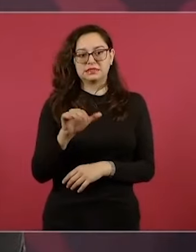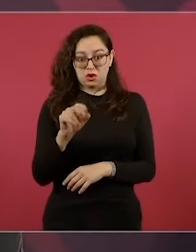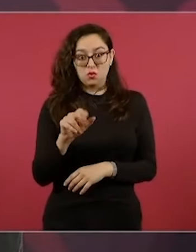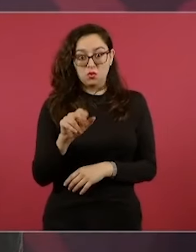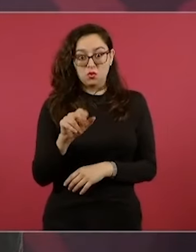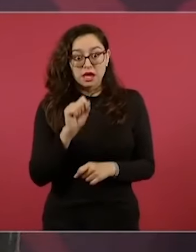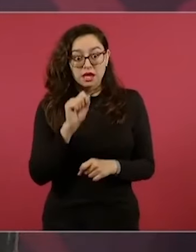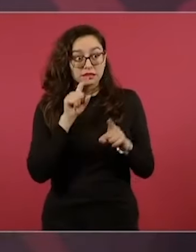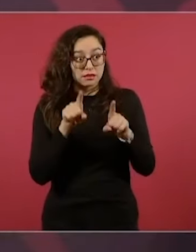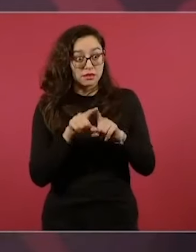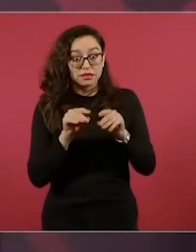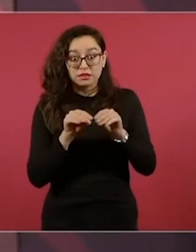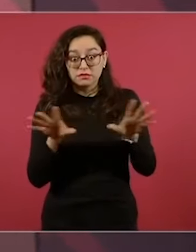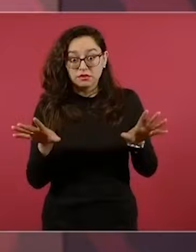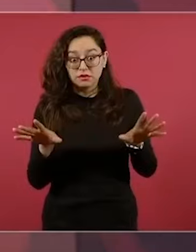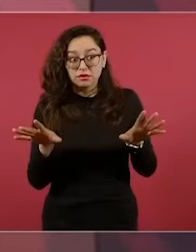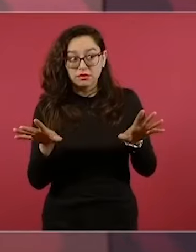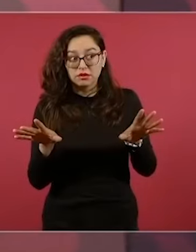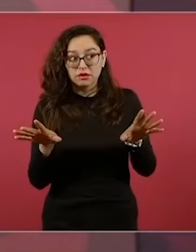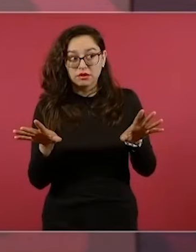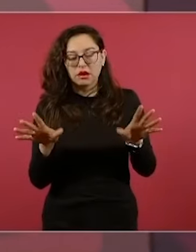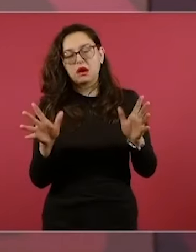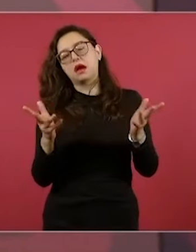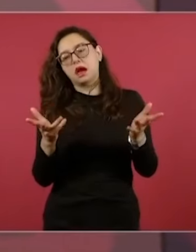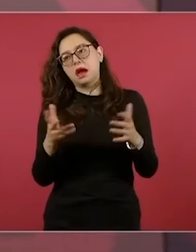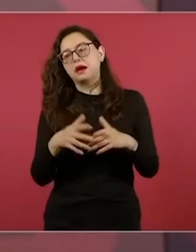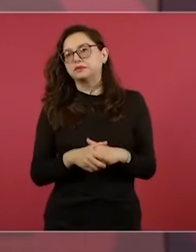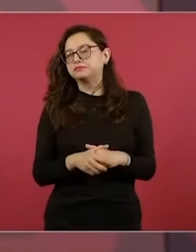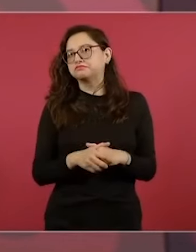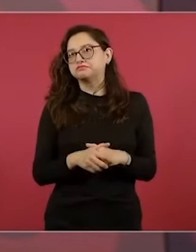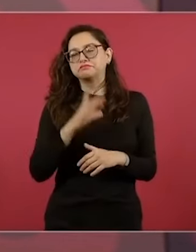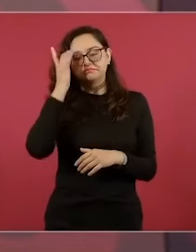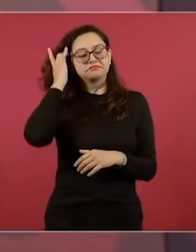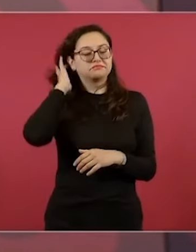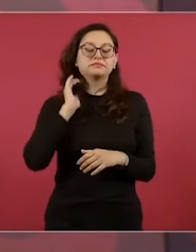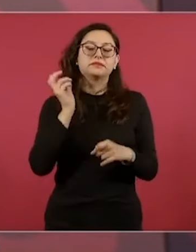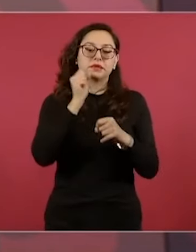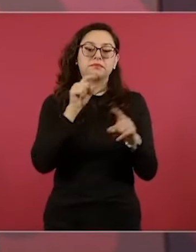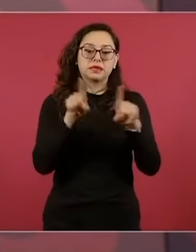vamos a hablar de eso, y del narcopresidente AMLO. Bueno,